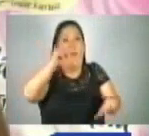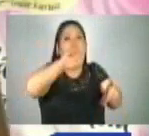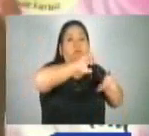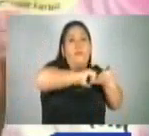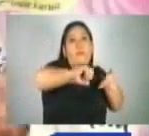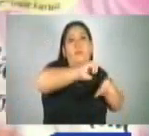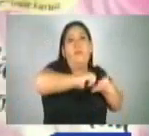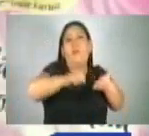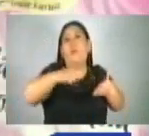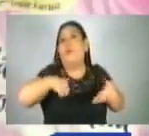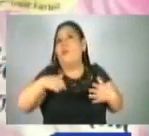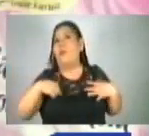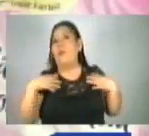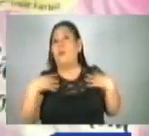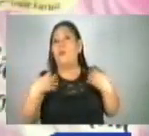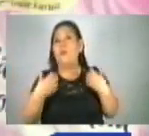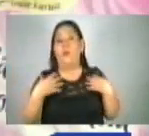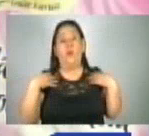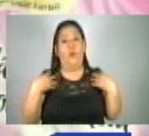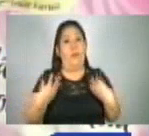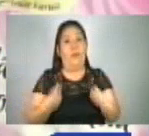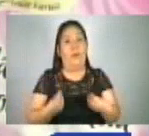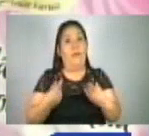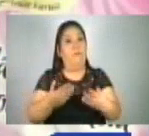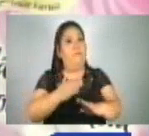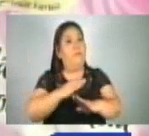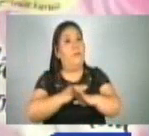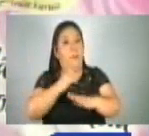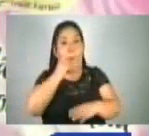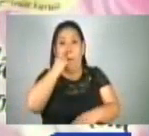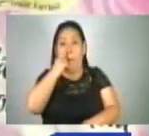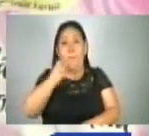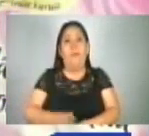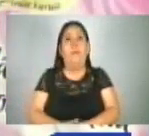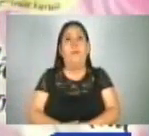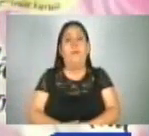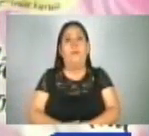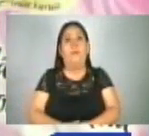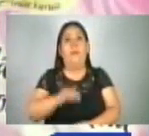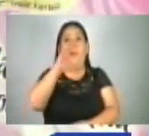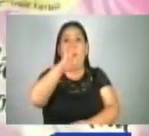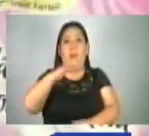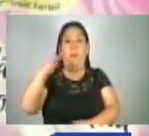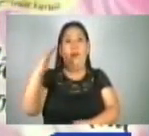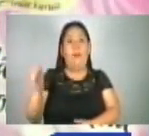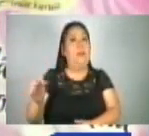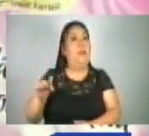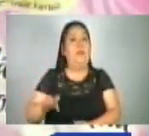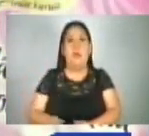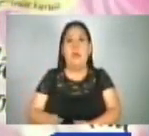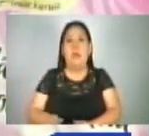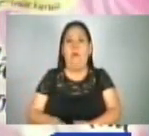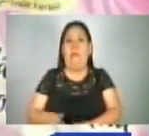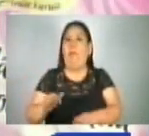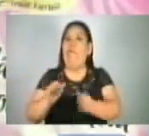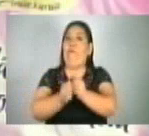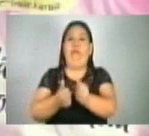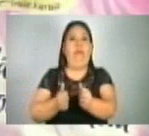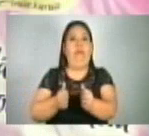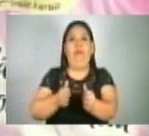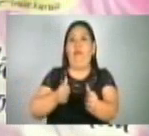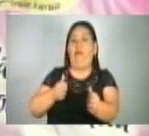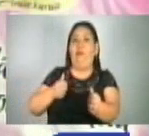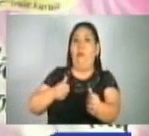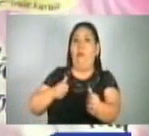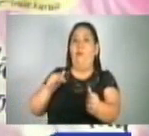la protección social que yo voy a tener desde el Estado? El Salvador todavía está muy retrasado por no